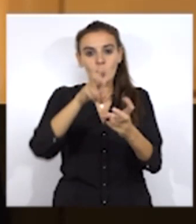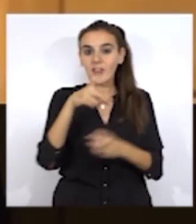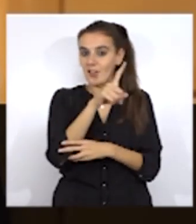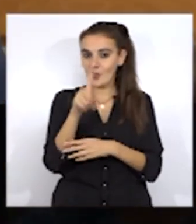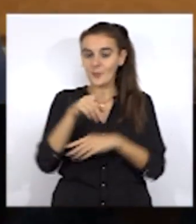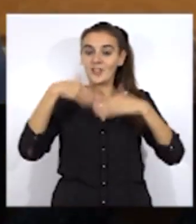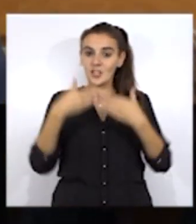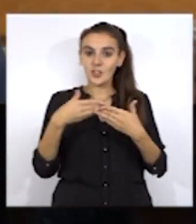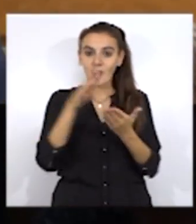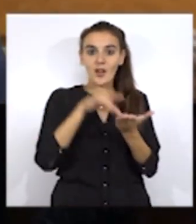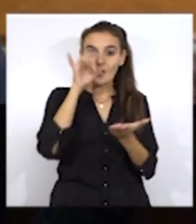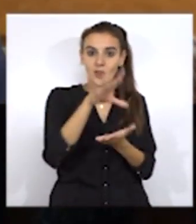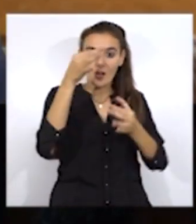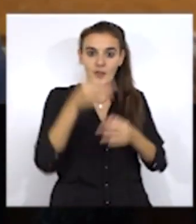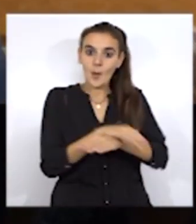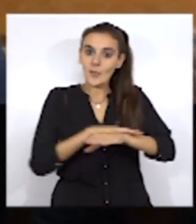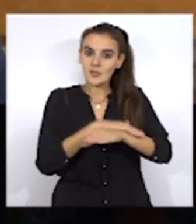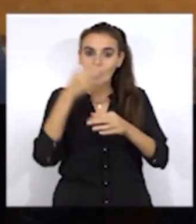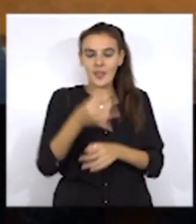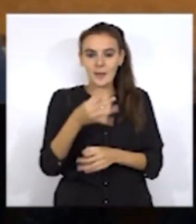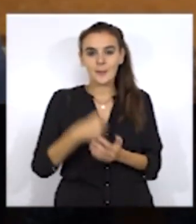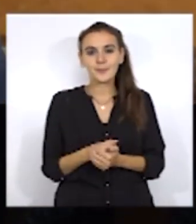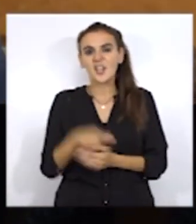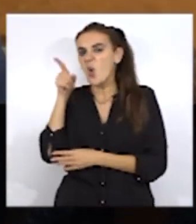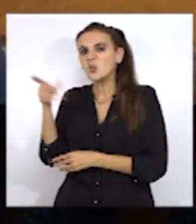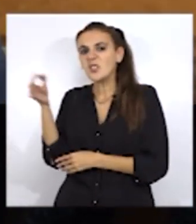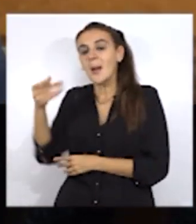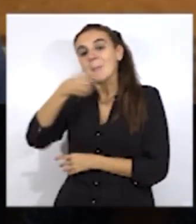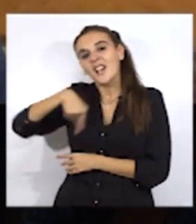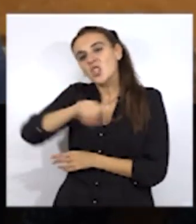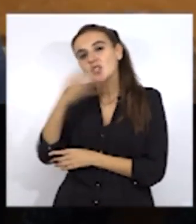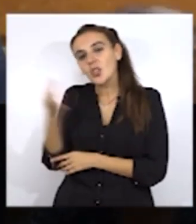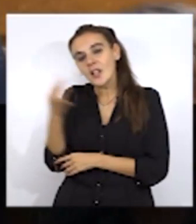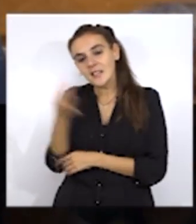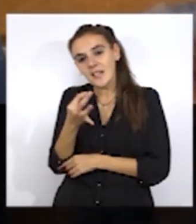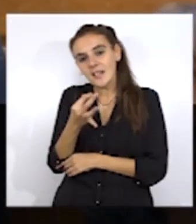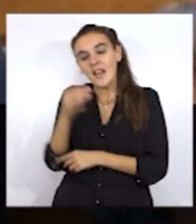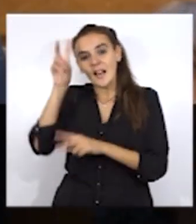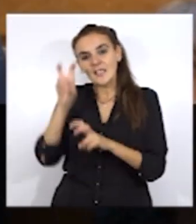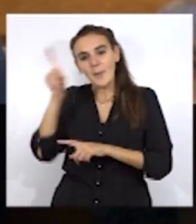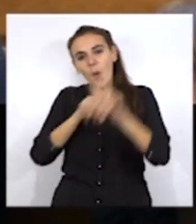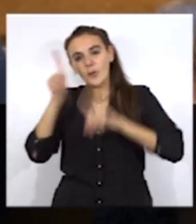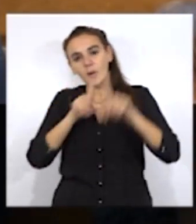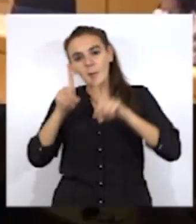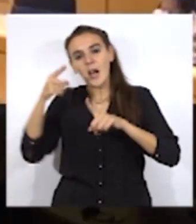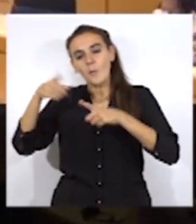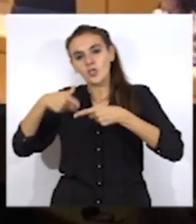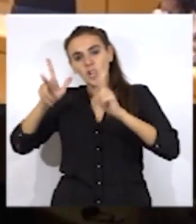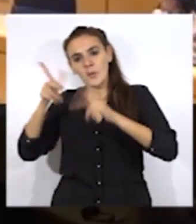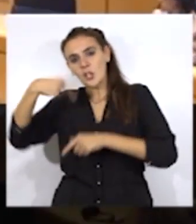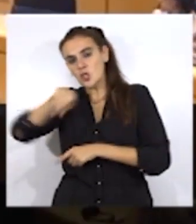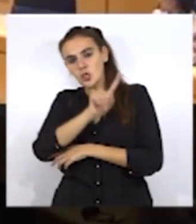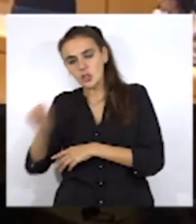a seguir siendo ministro. ¿O tiene usted para nosotros lo corto del embudo y para ustedes el ancho? ¿Acaso tener una sociedad patrimonial es